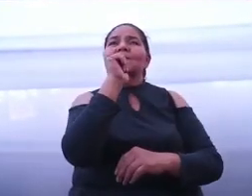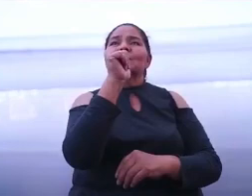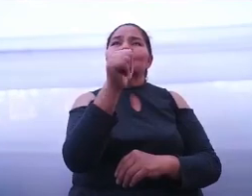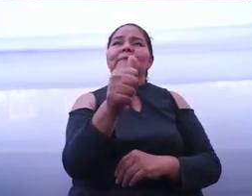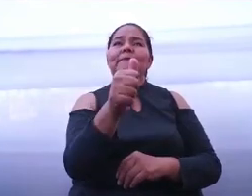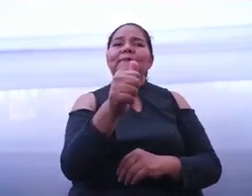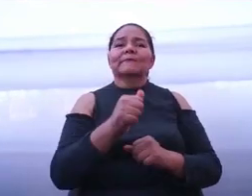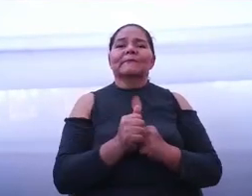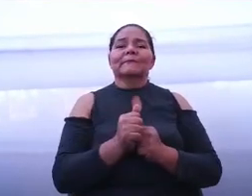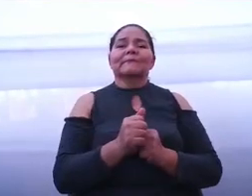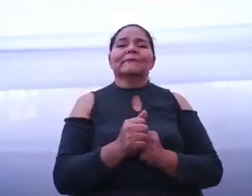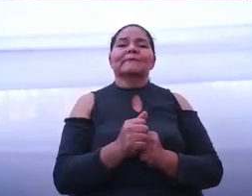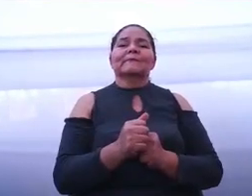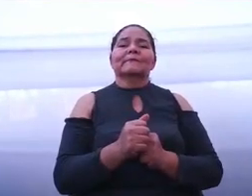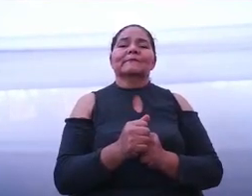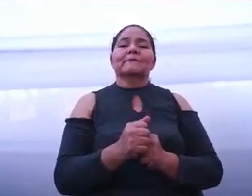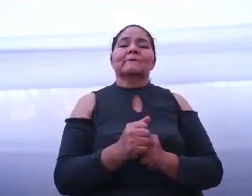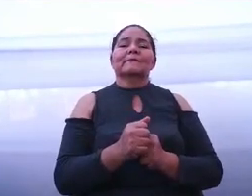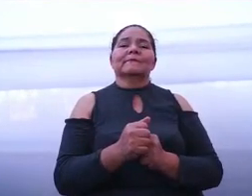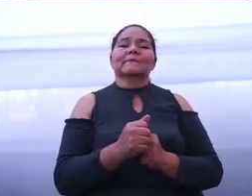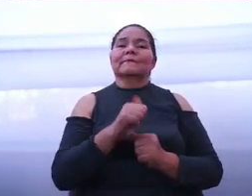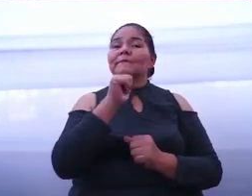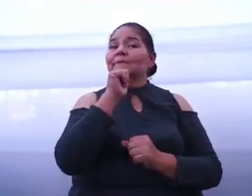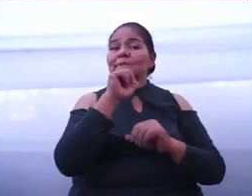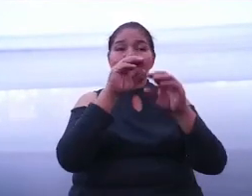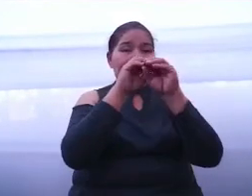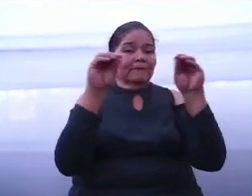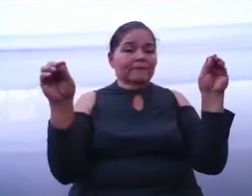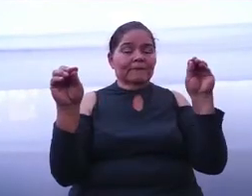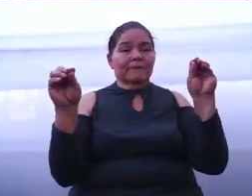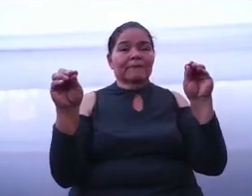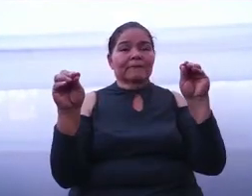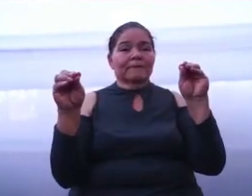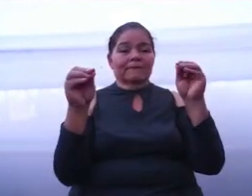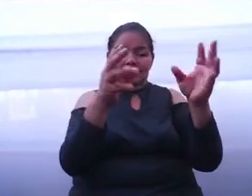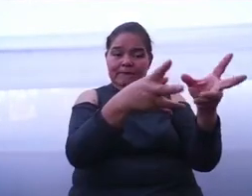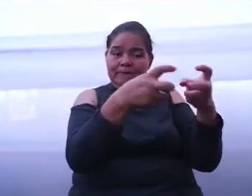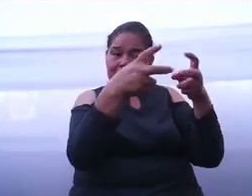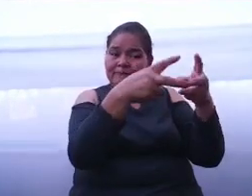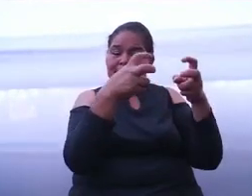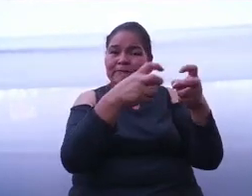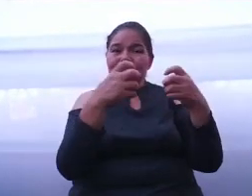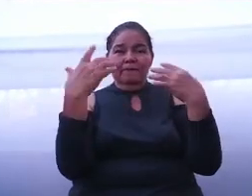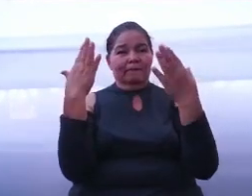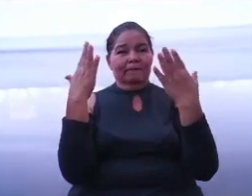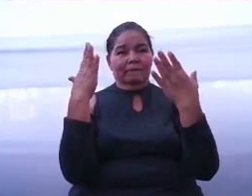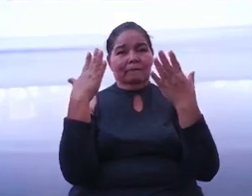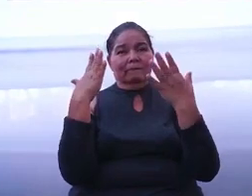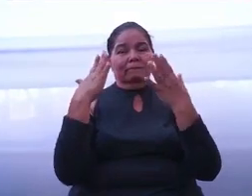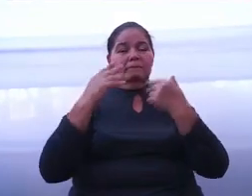ni nadie, ni nada nos arrebate la esperanza.